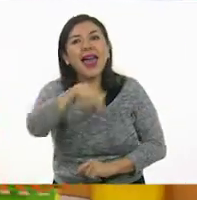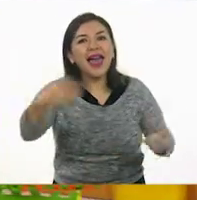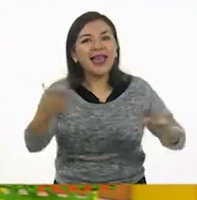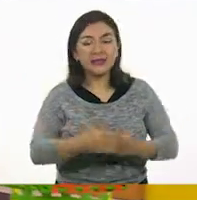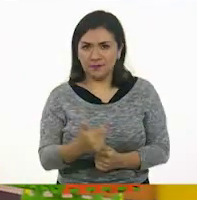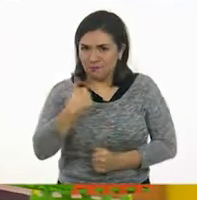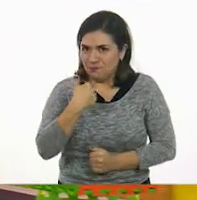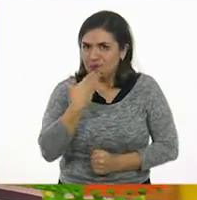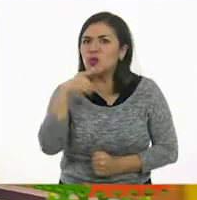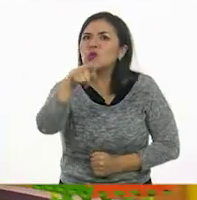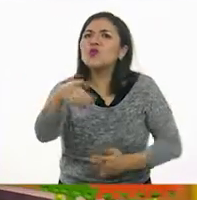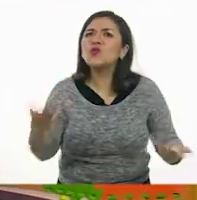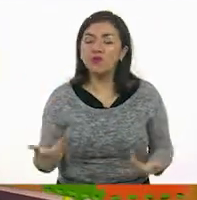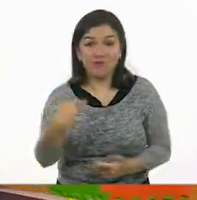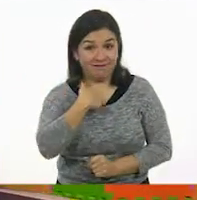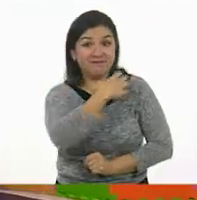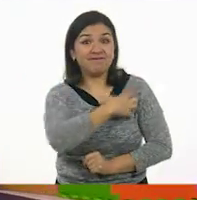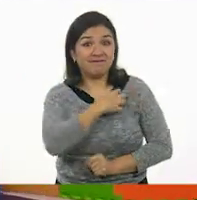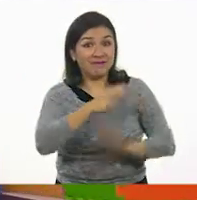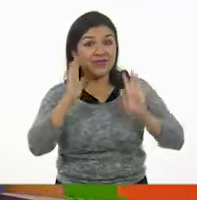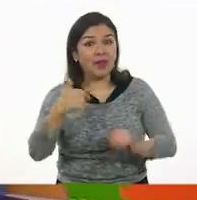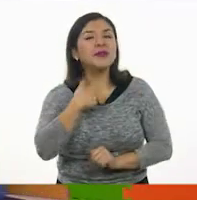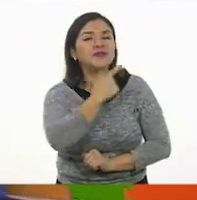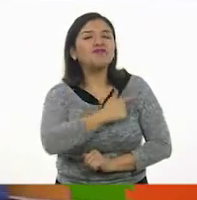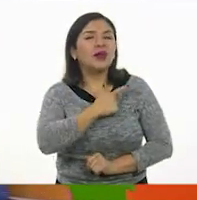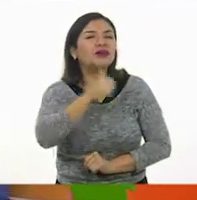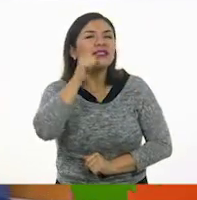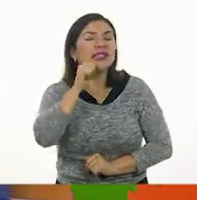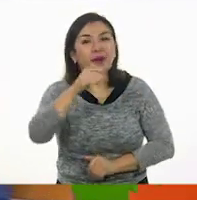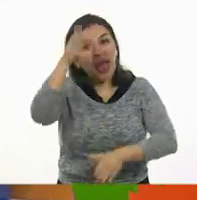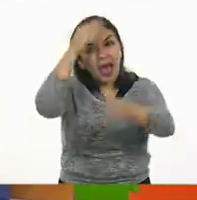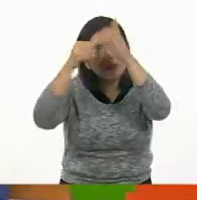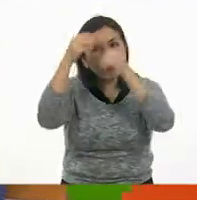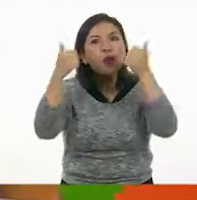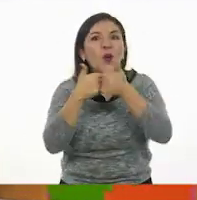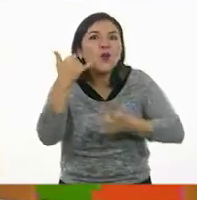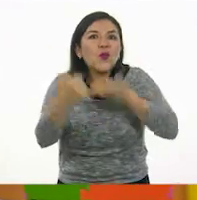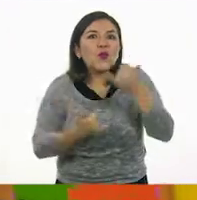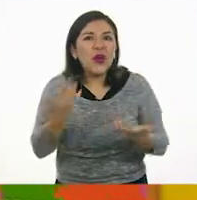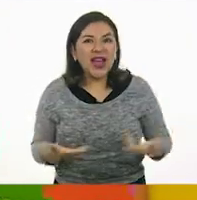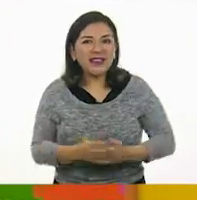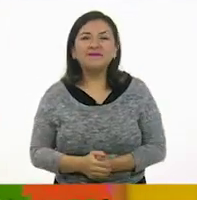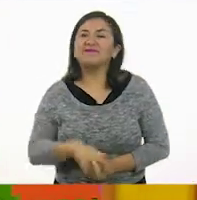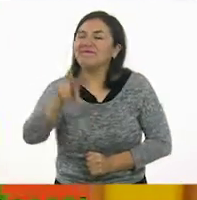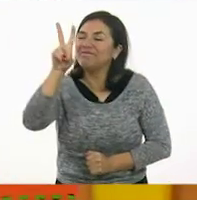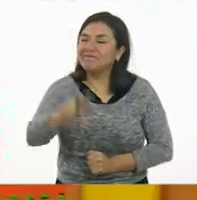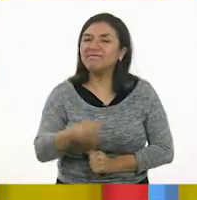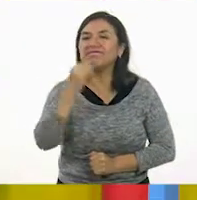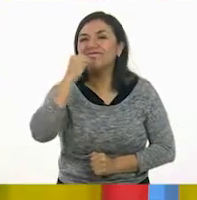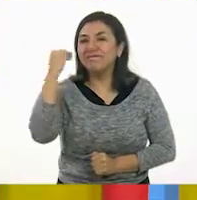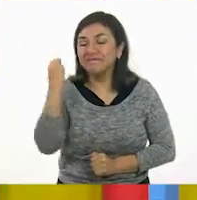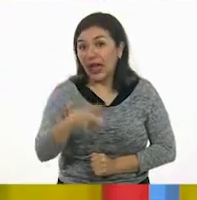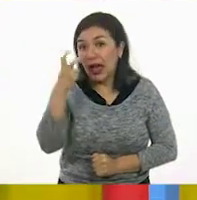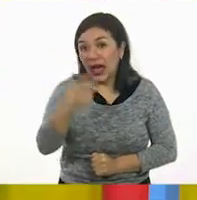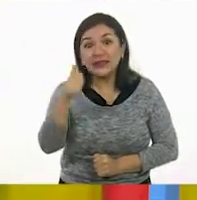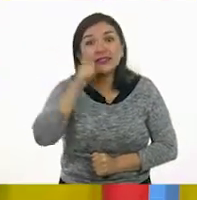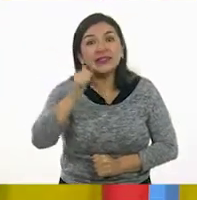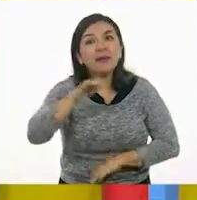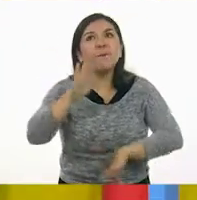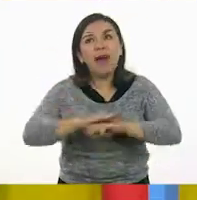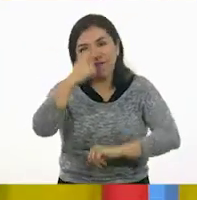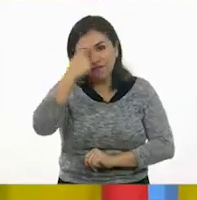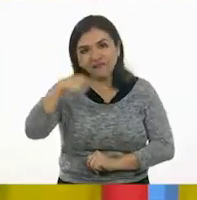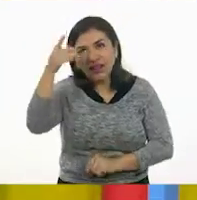Muy bien. ¿Y tú qué tal? Pues yo contenta porque me gusta aprender jugando. Por supuesto. Eso siempre nos va a